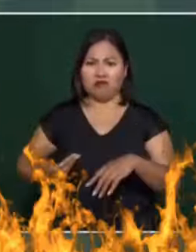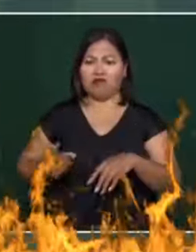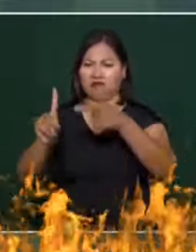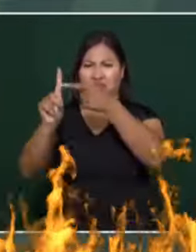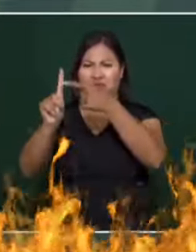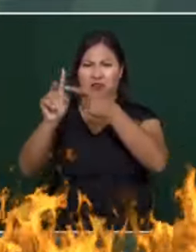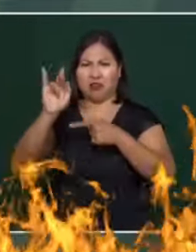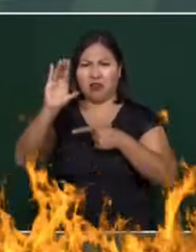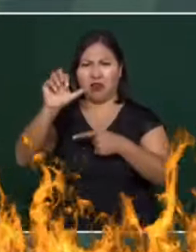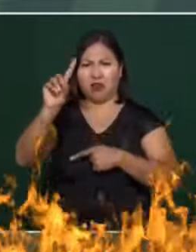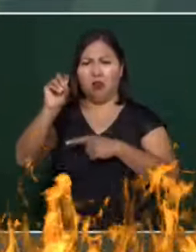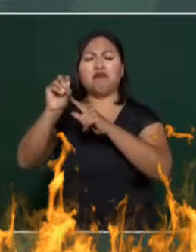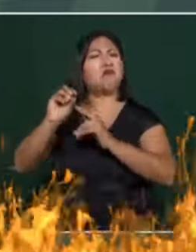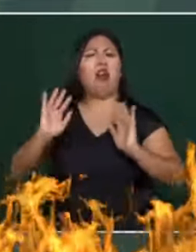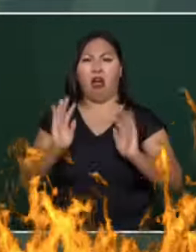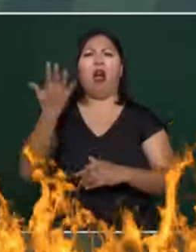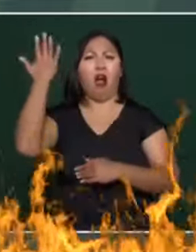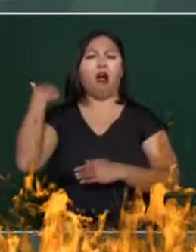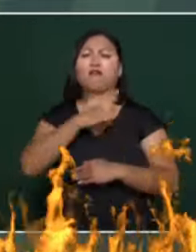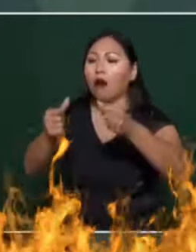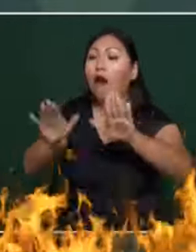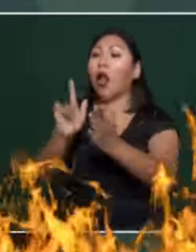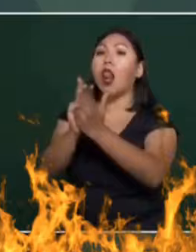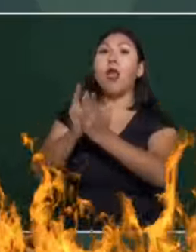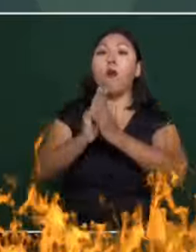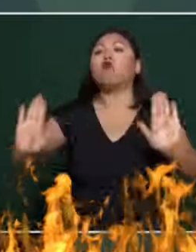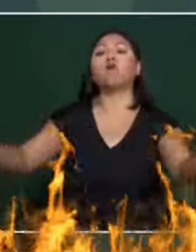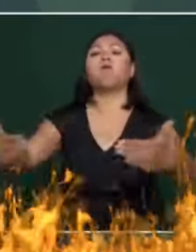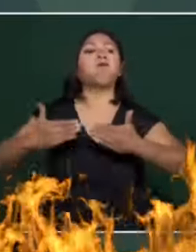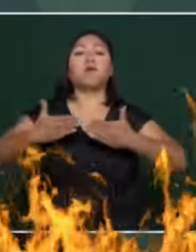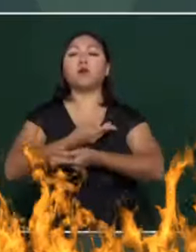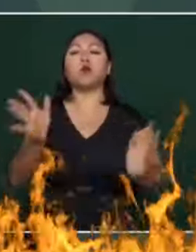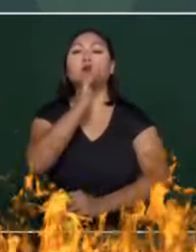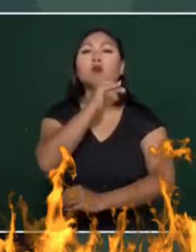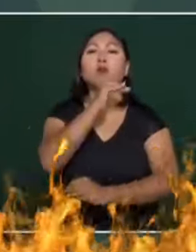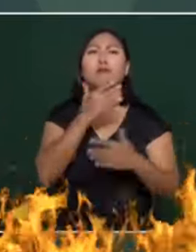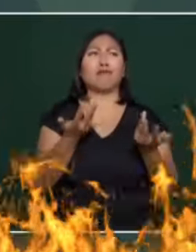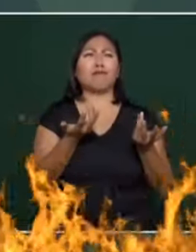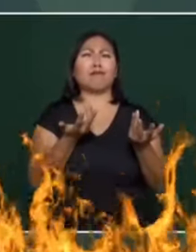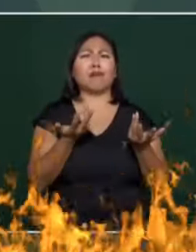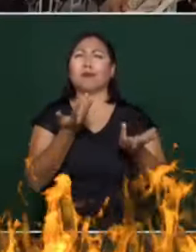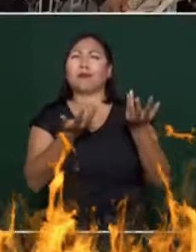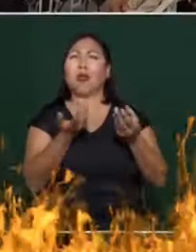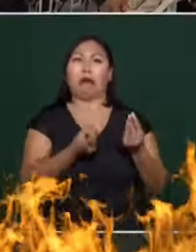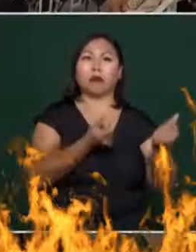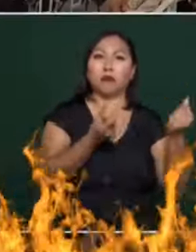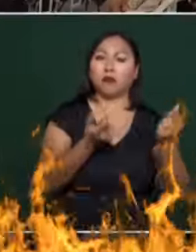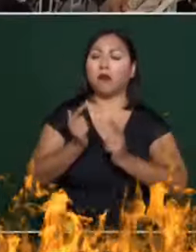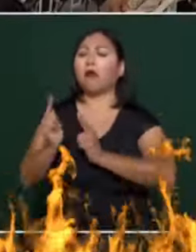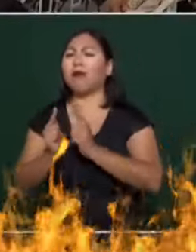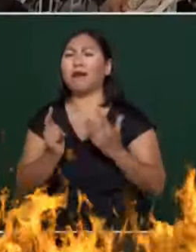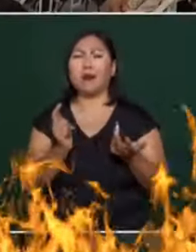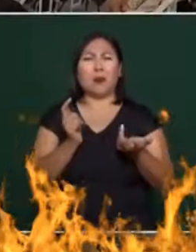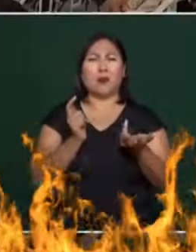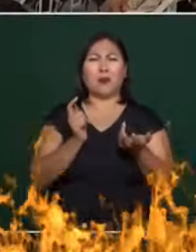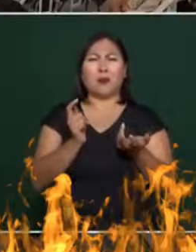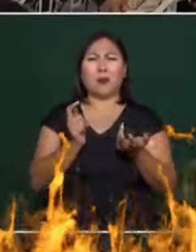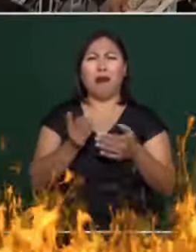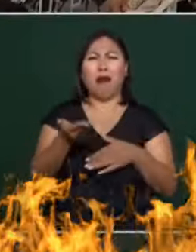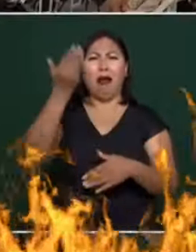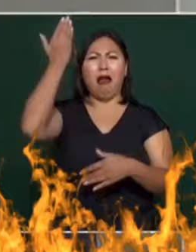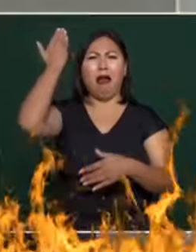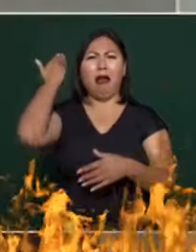y con estas tácticas dilatorias entonces sí hay que resolver esto porque como se denunció